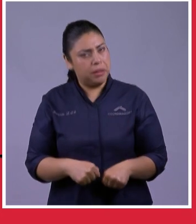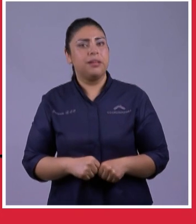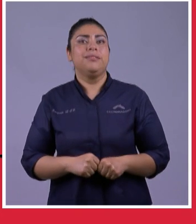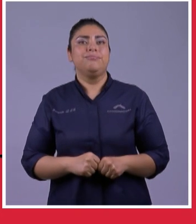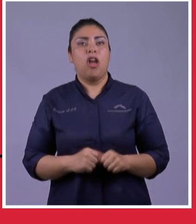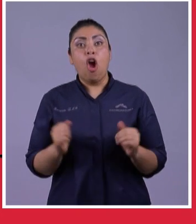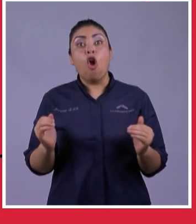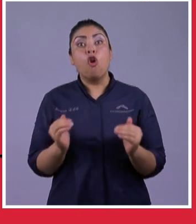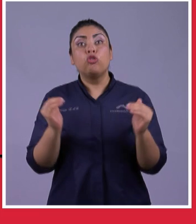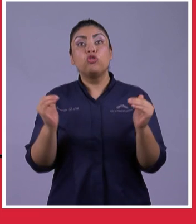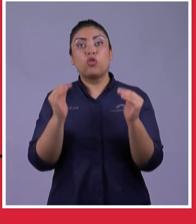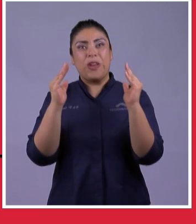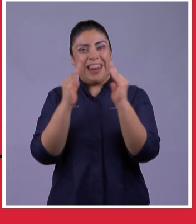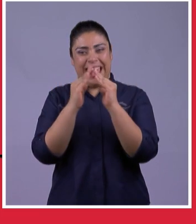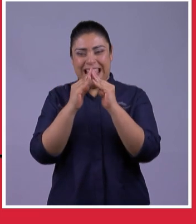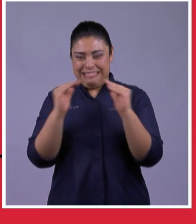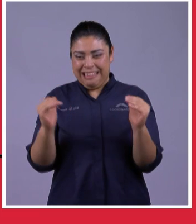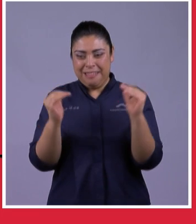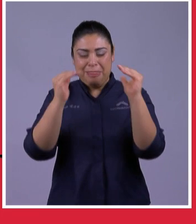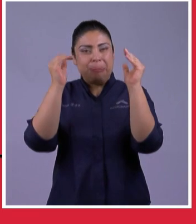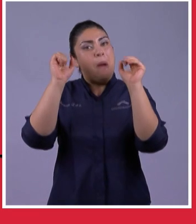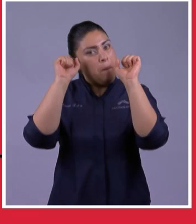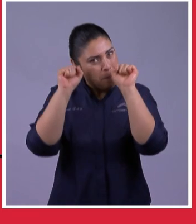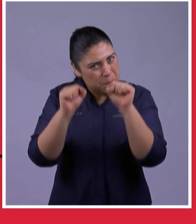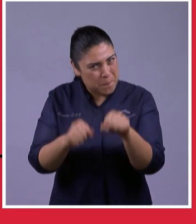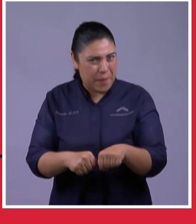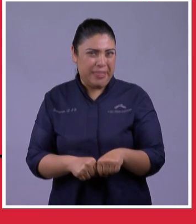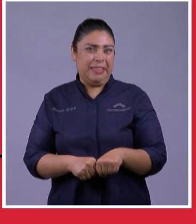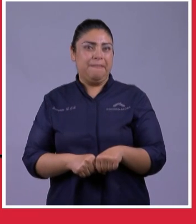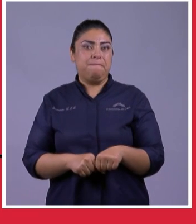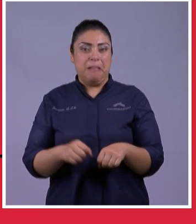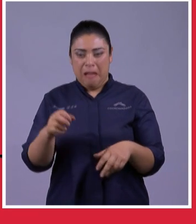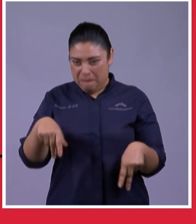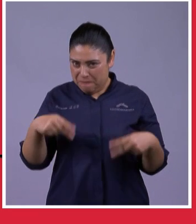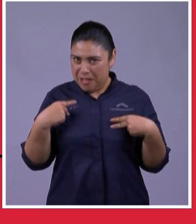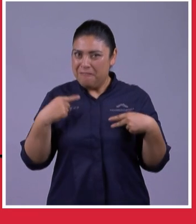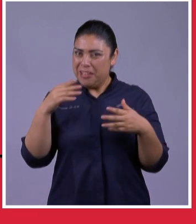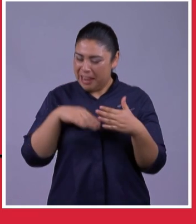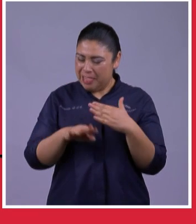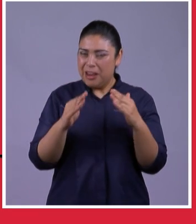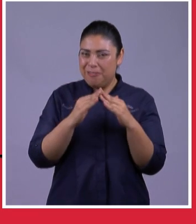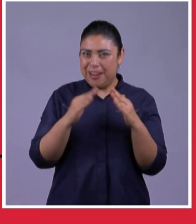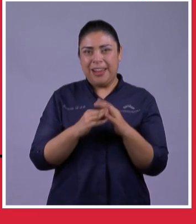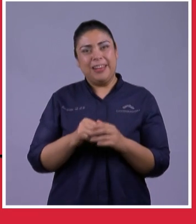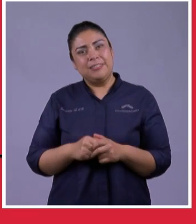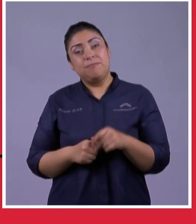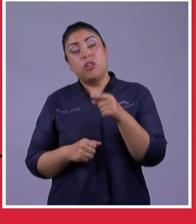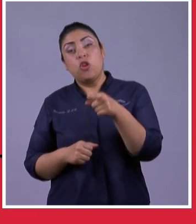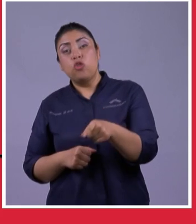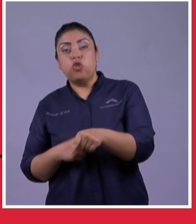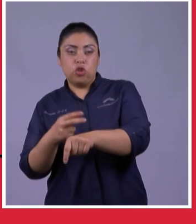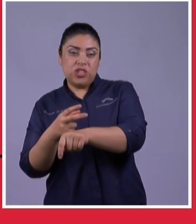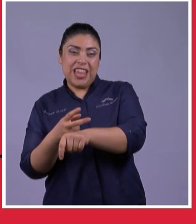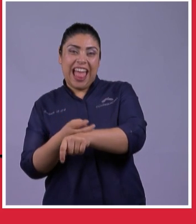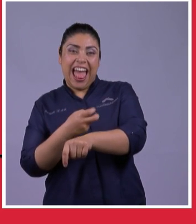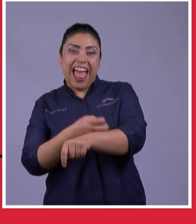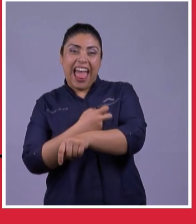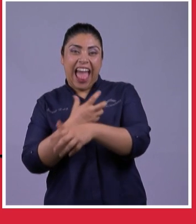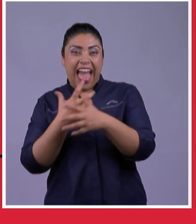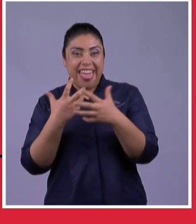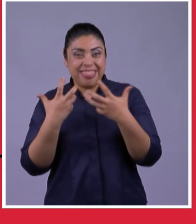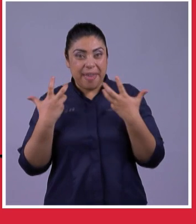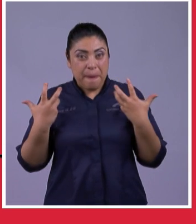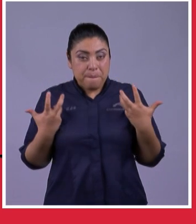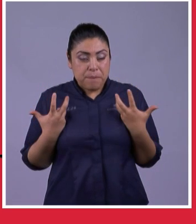construirás Buenas casas Y vivirás En ellas Tu ganado Y rebaños Se multiplicarán Tu oro